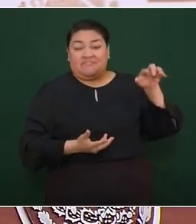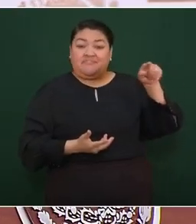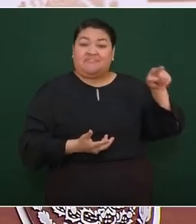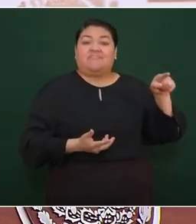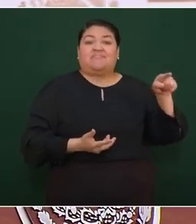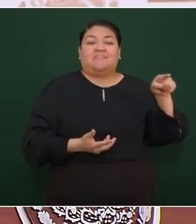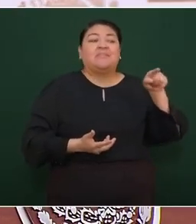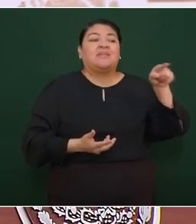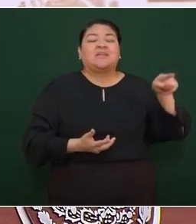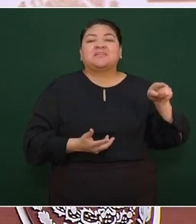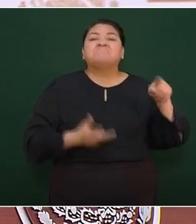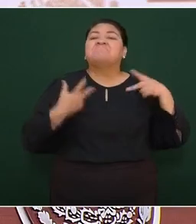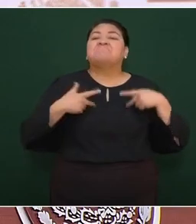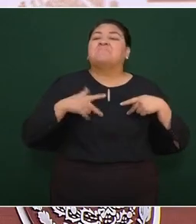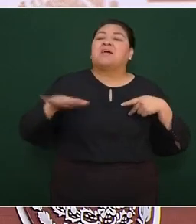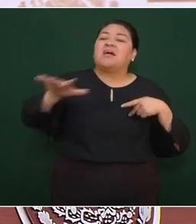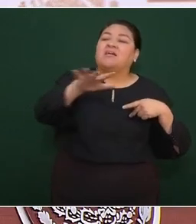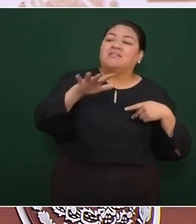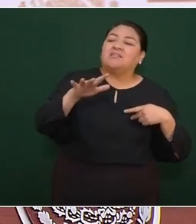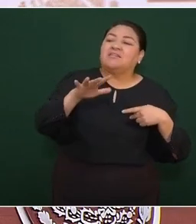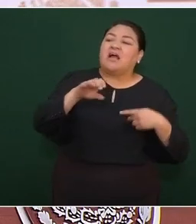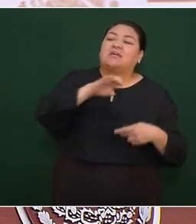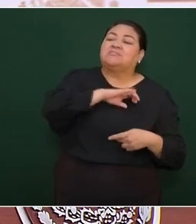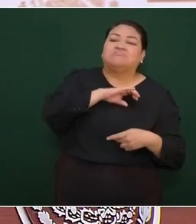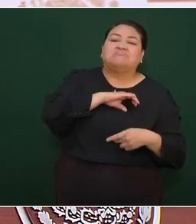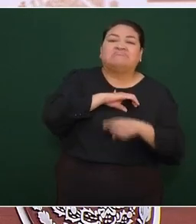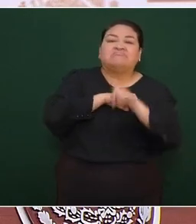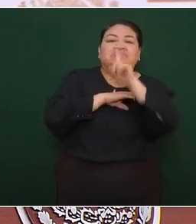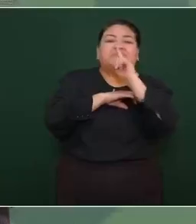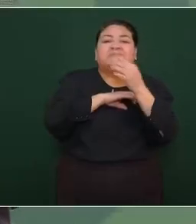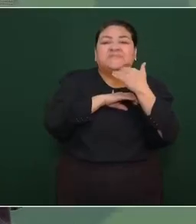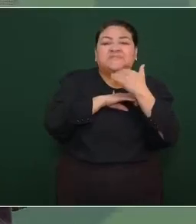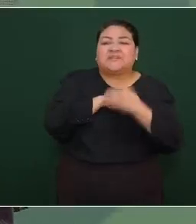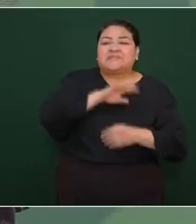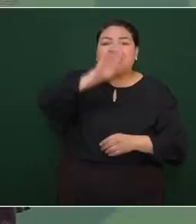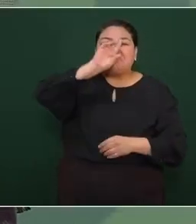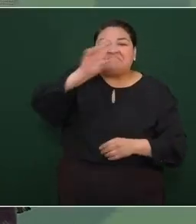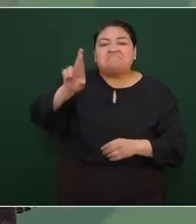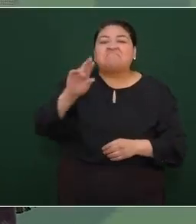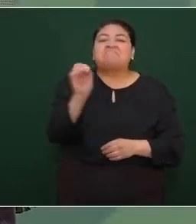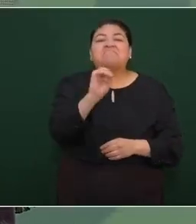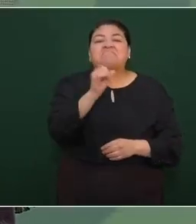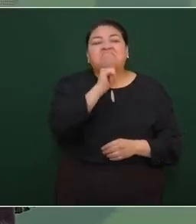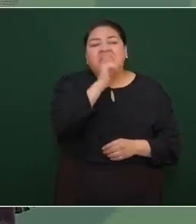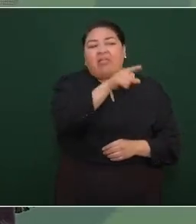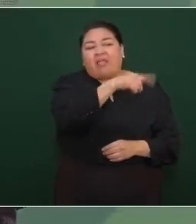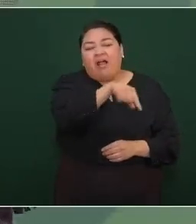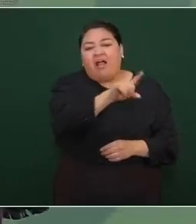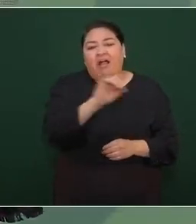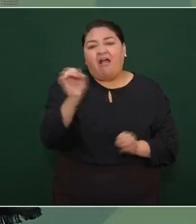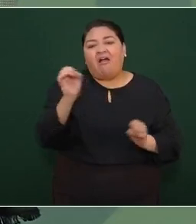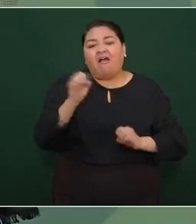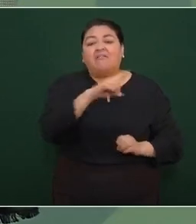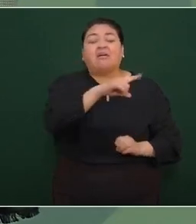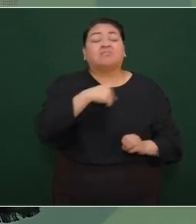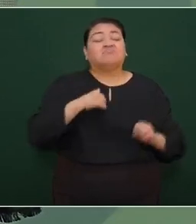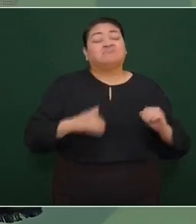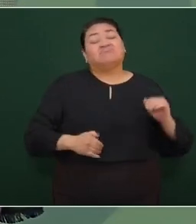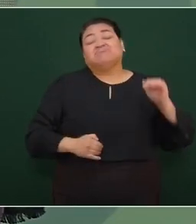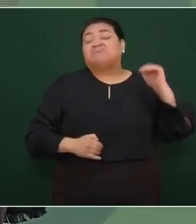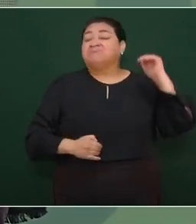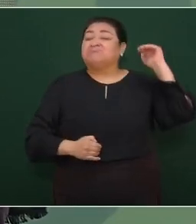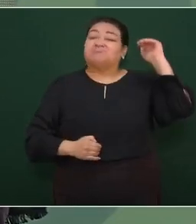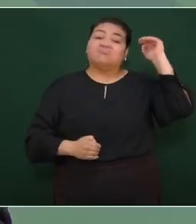no le tienen amor al pueblo ni le tienen respeto al pueblo se sienten superiores